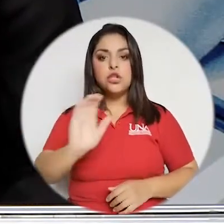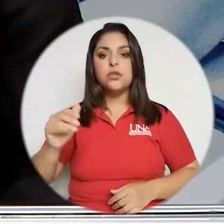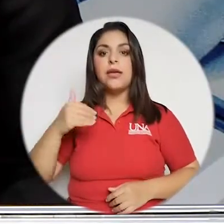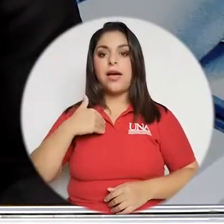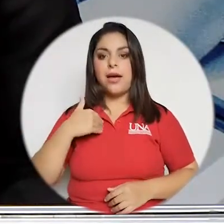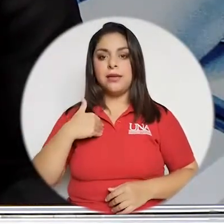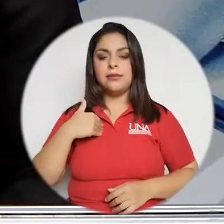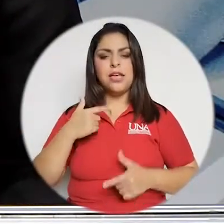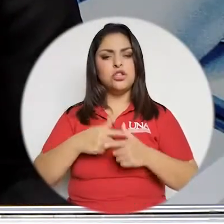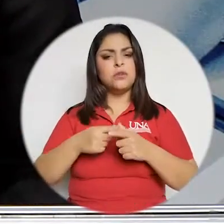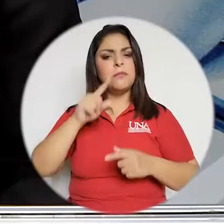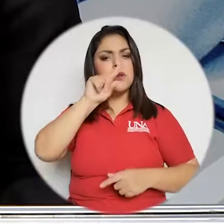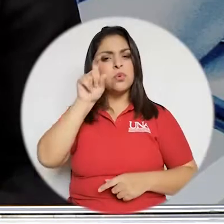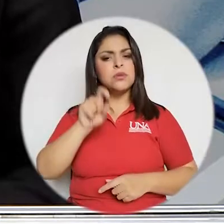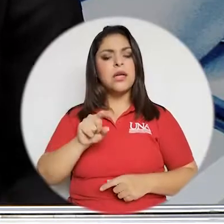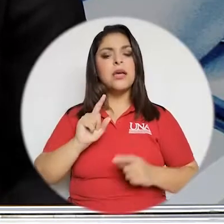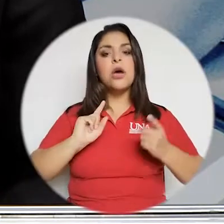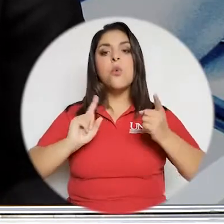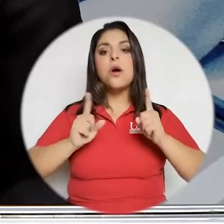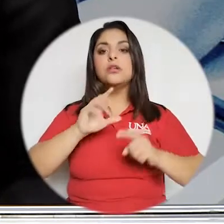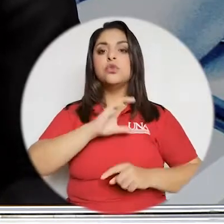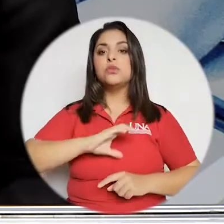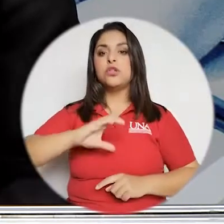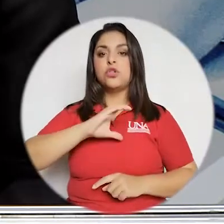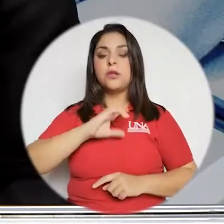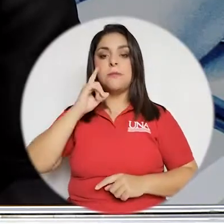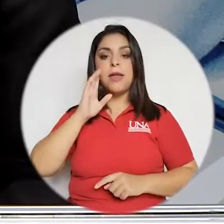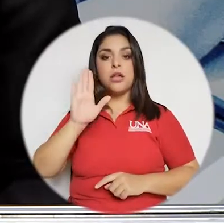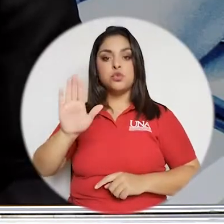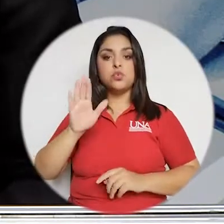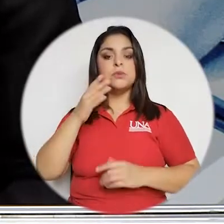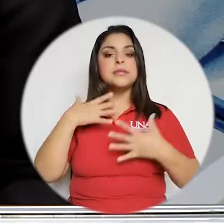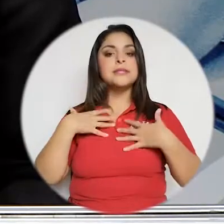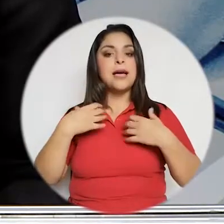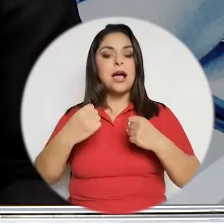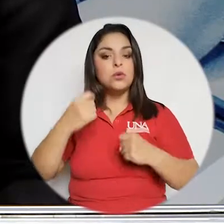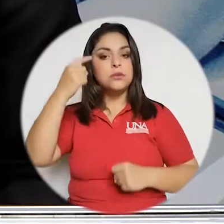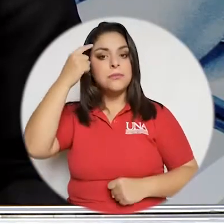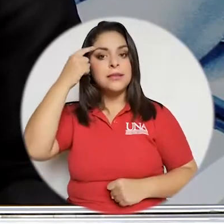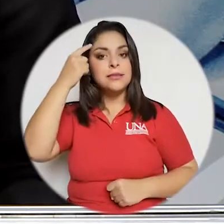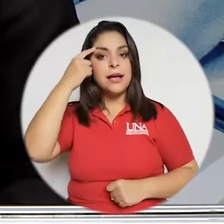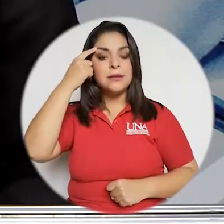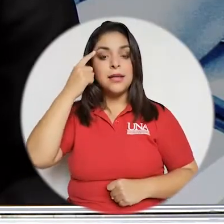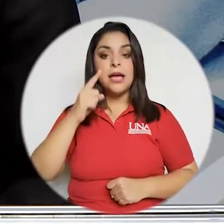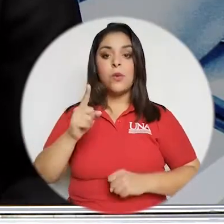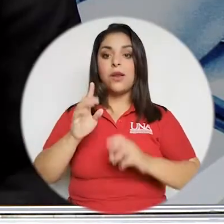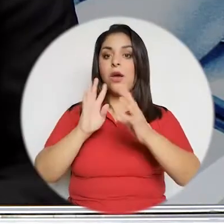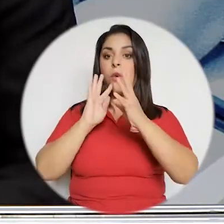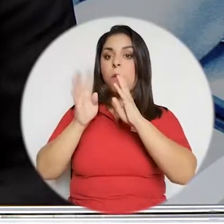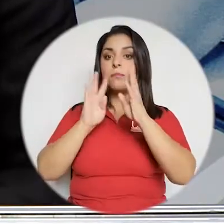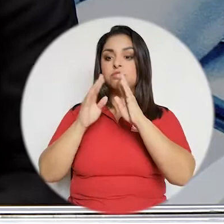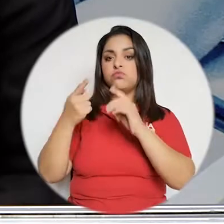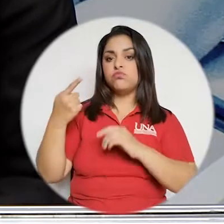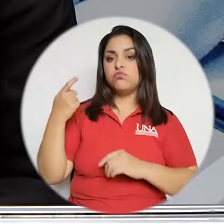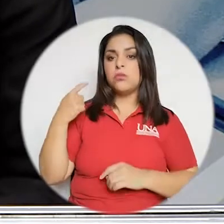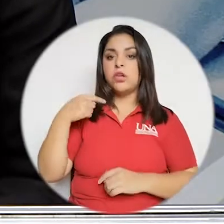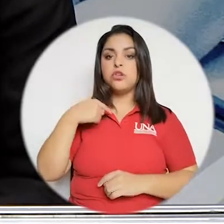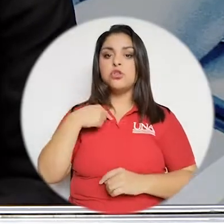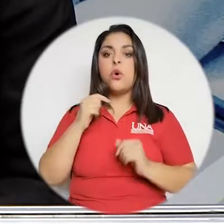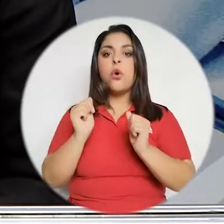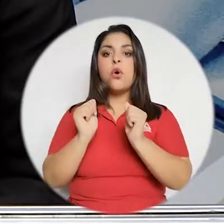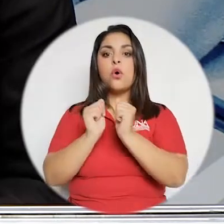teniendo nuestros jóvenes. Y también tenemos que preguntarnos cuáles son las condiciones para el desarrollo de su salud mental. En una